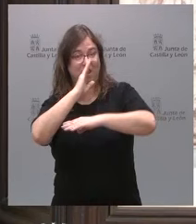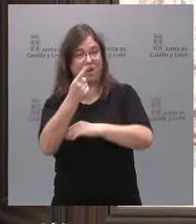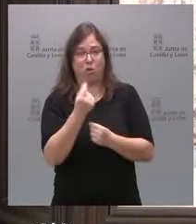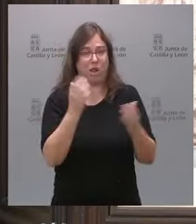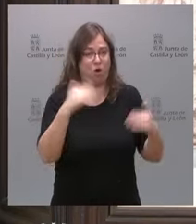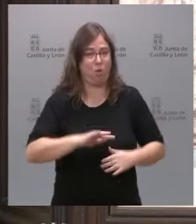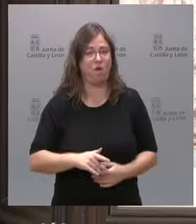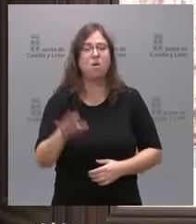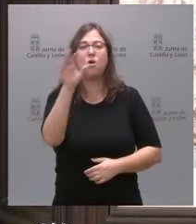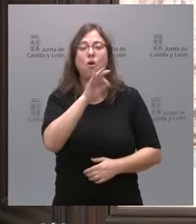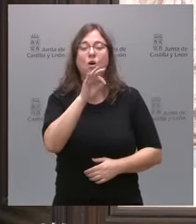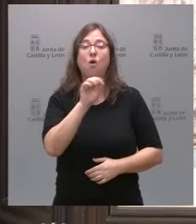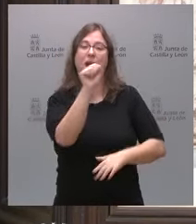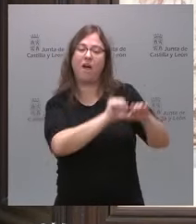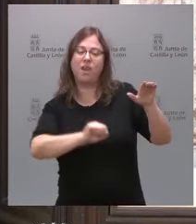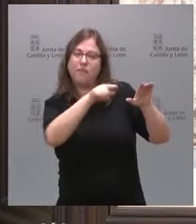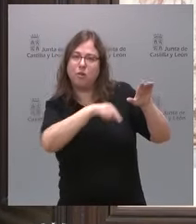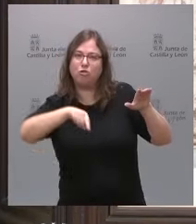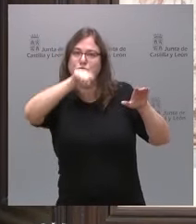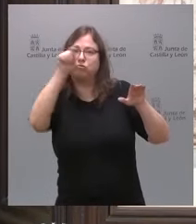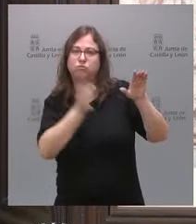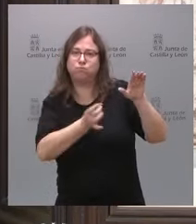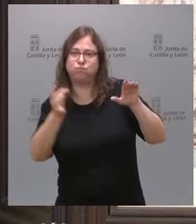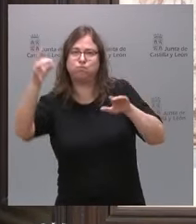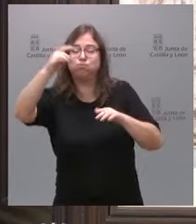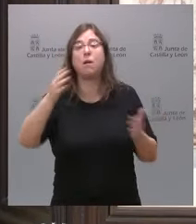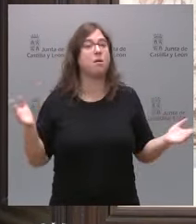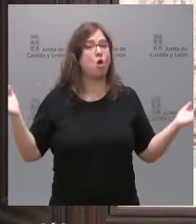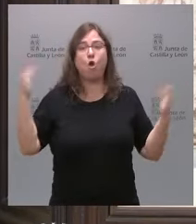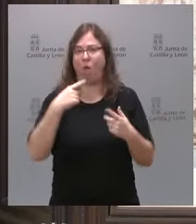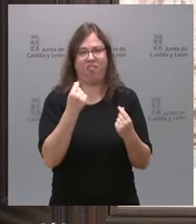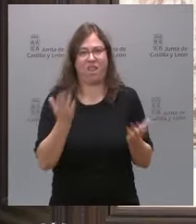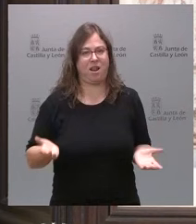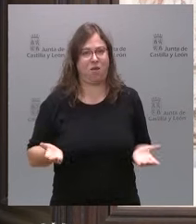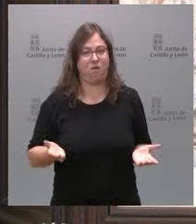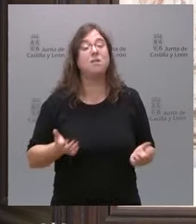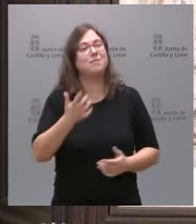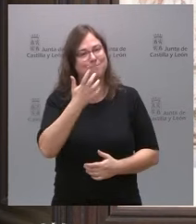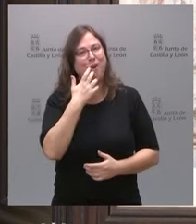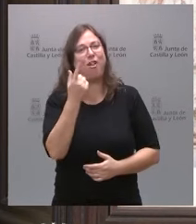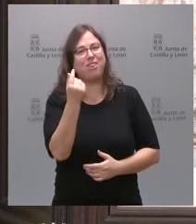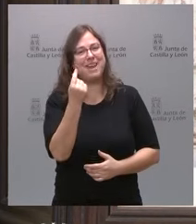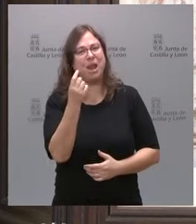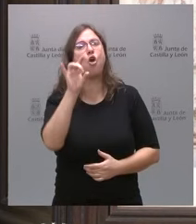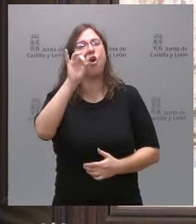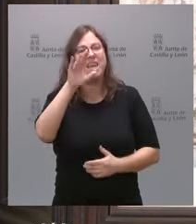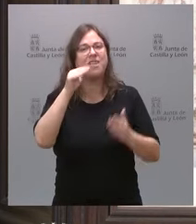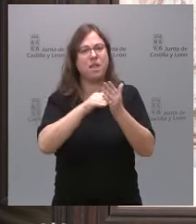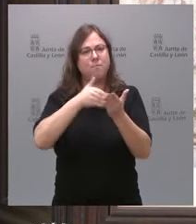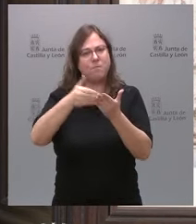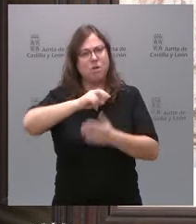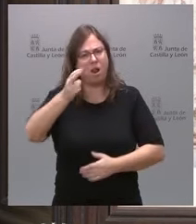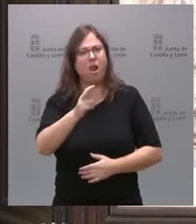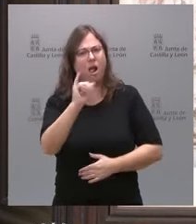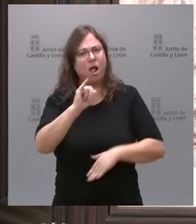dinero para el corredor atlántico que vertebra a nuestra comunidad autónoma, pero sí tiene 15.000 millones de euros